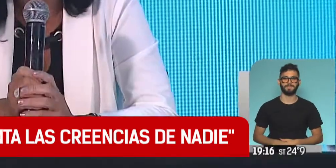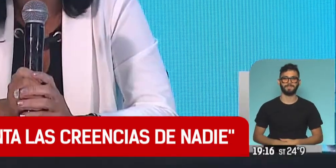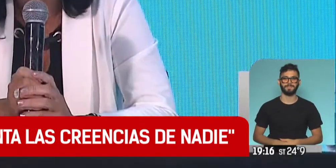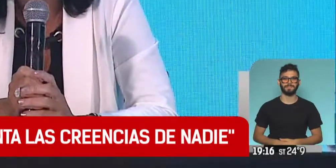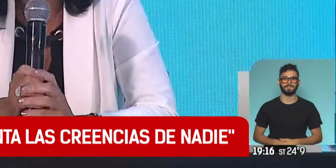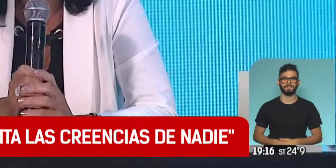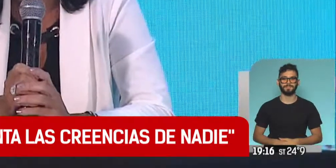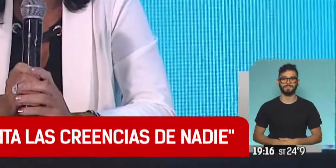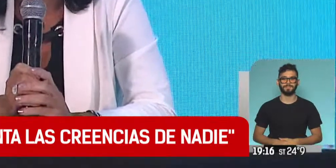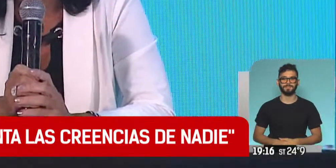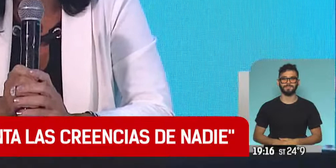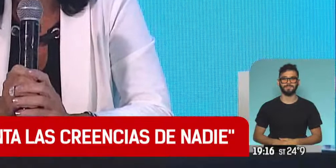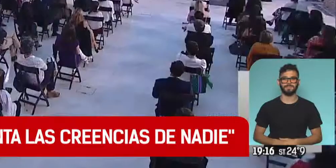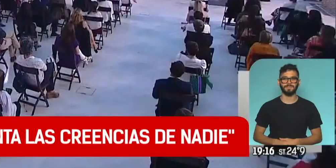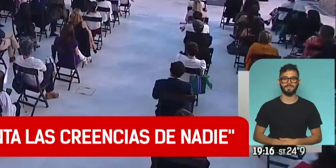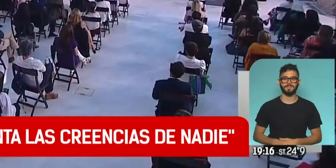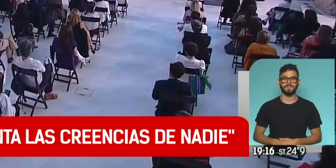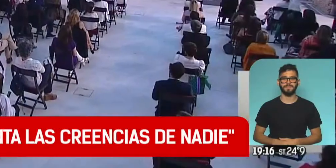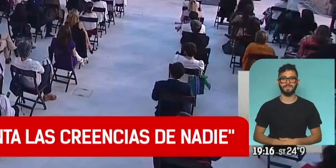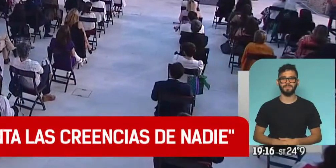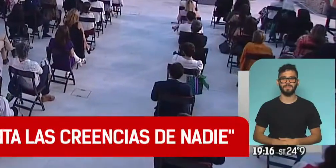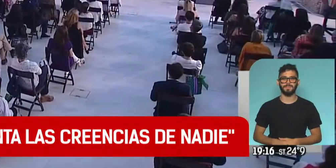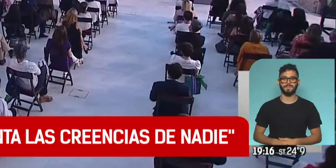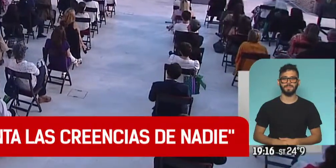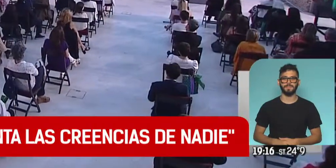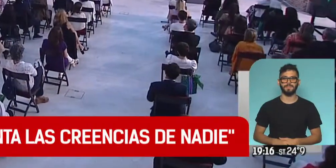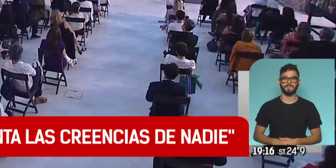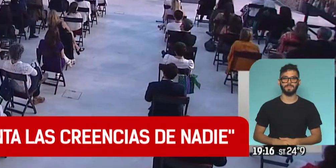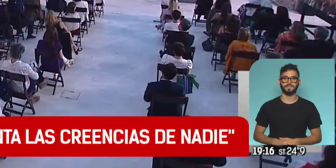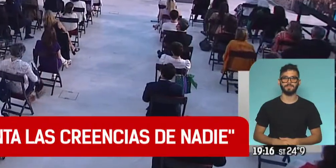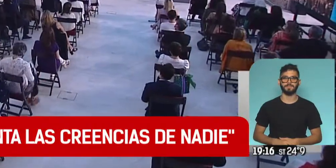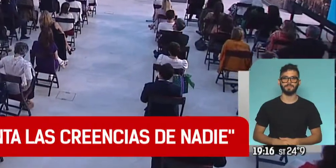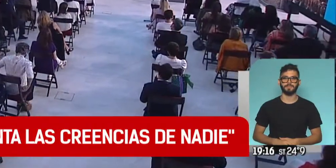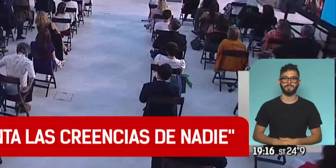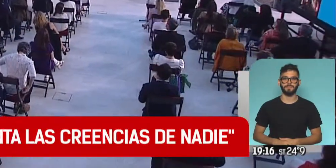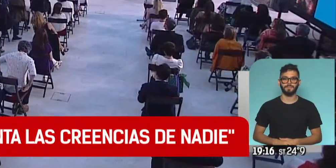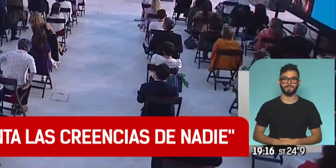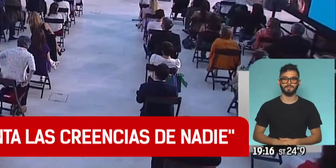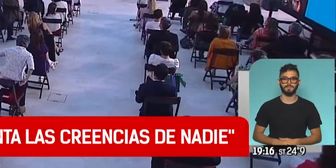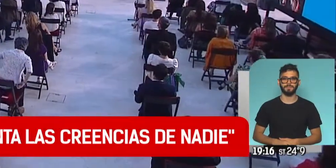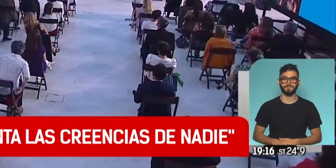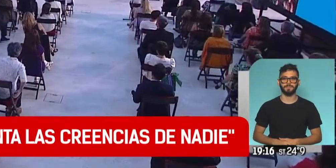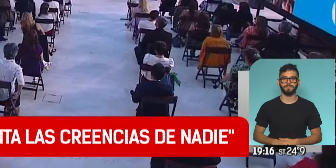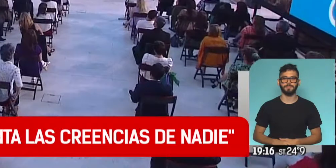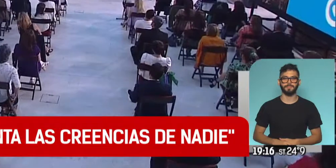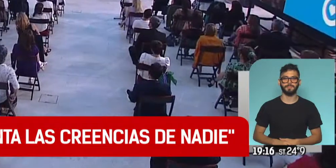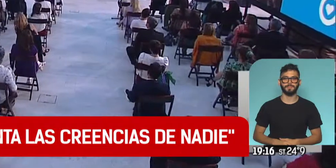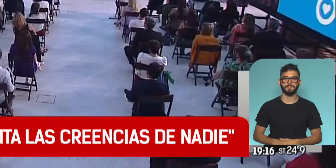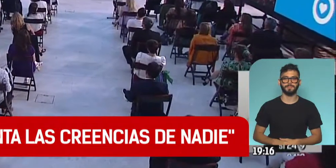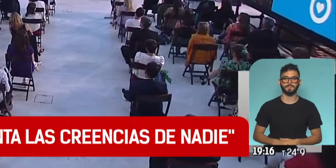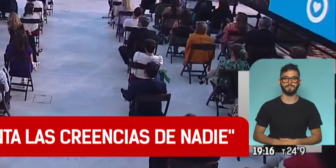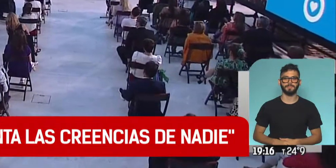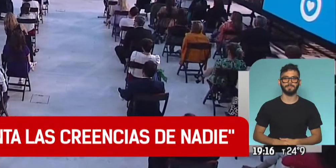Esta ley viene a dar respuesta a un gravísimo problema de salud pública que tenemos en la Argentina